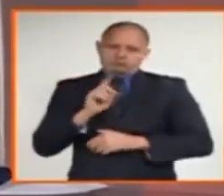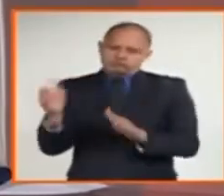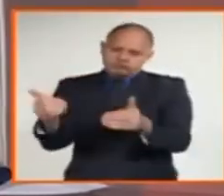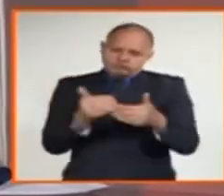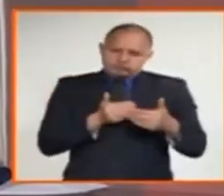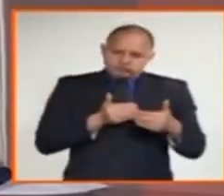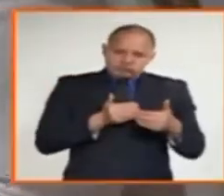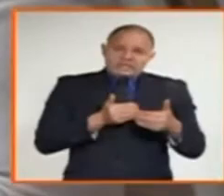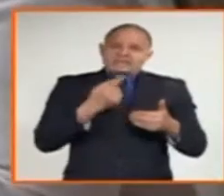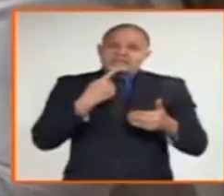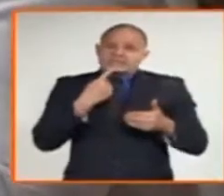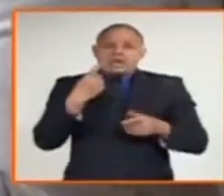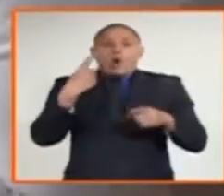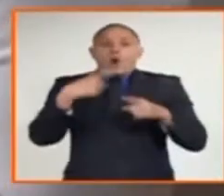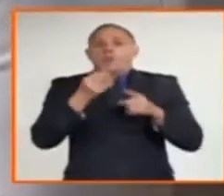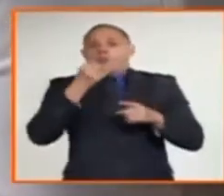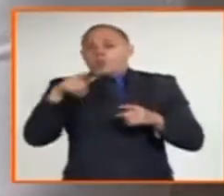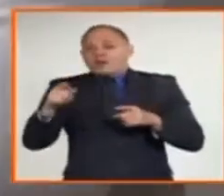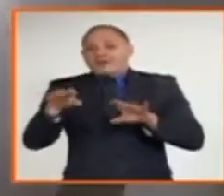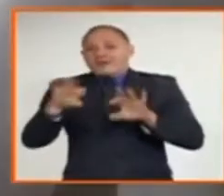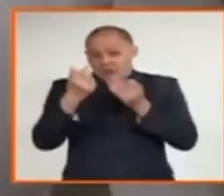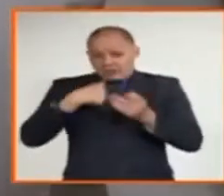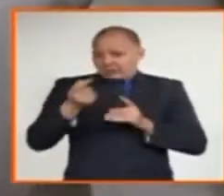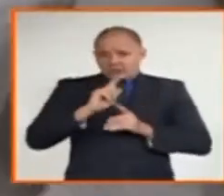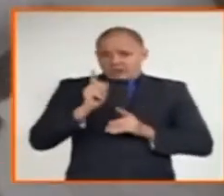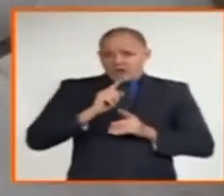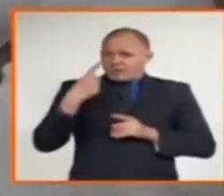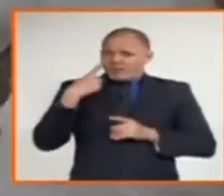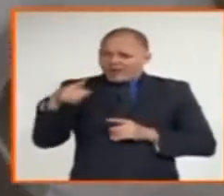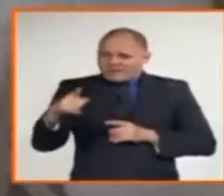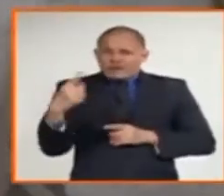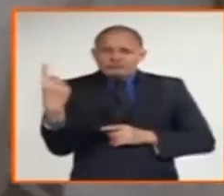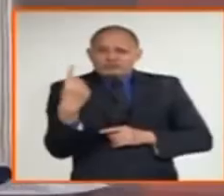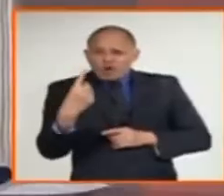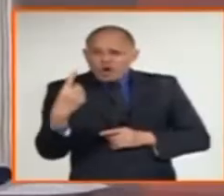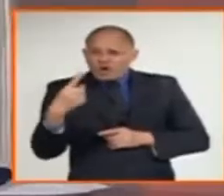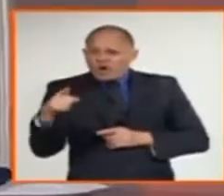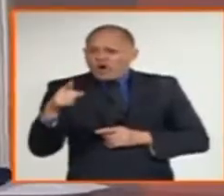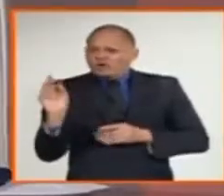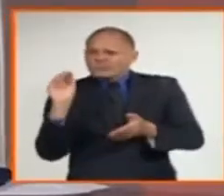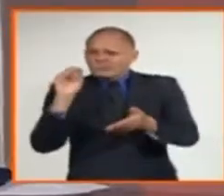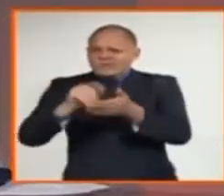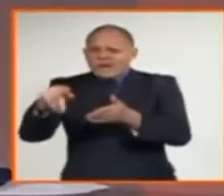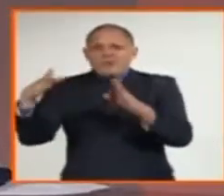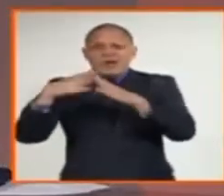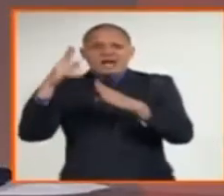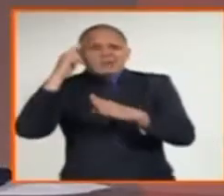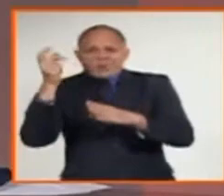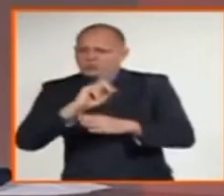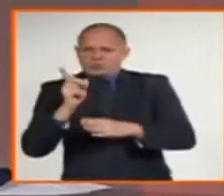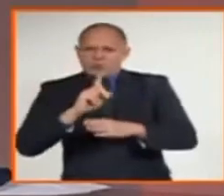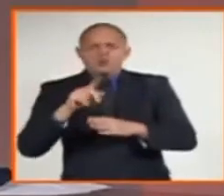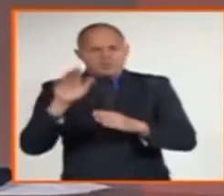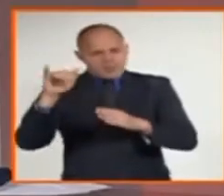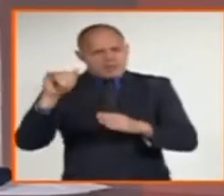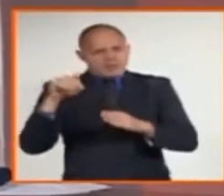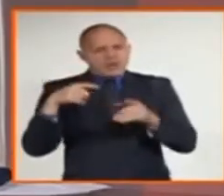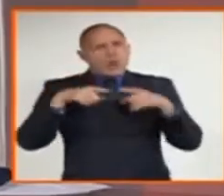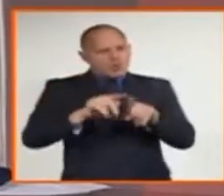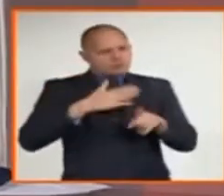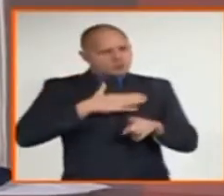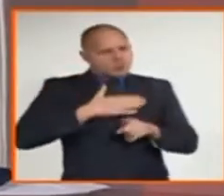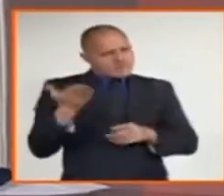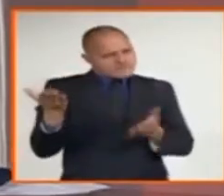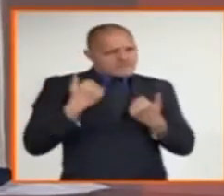acogen como uno de sus miembros o personas solas que las acogen para formar un grupo familiar con este adulto mayor,